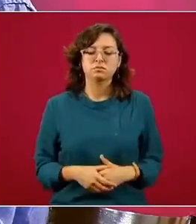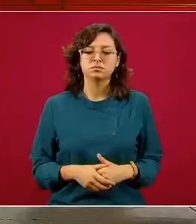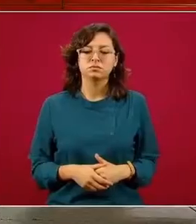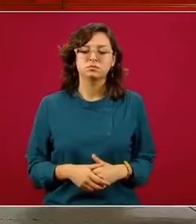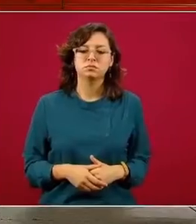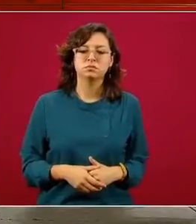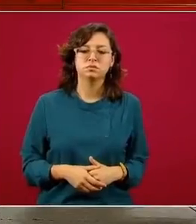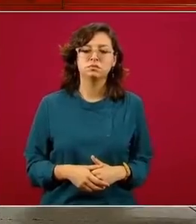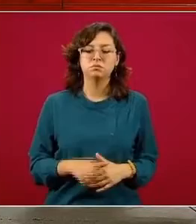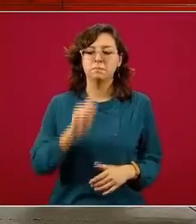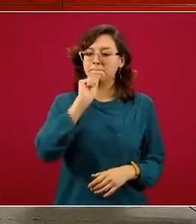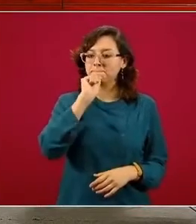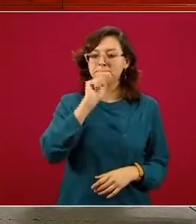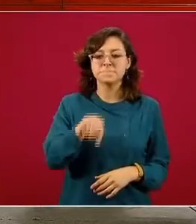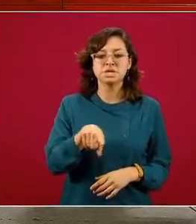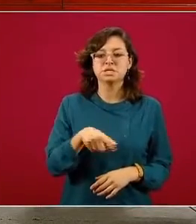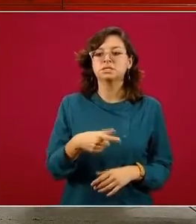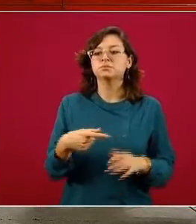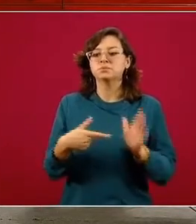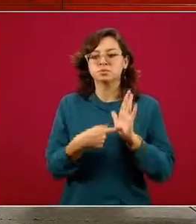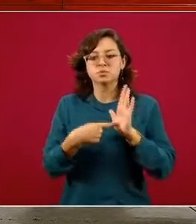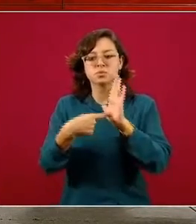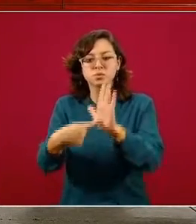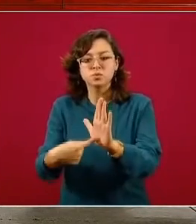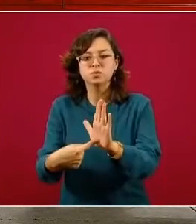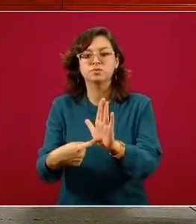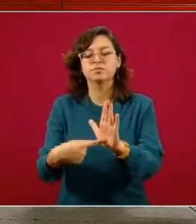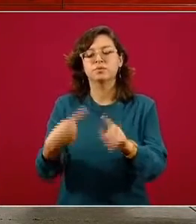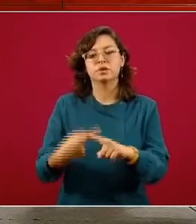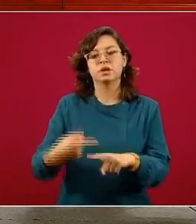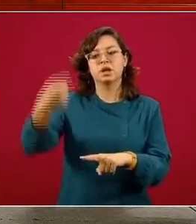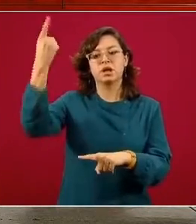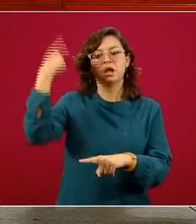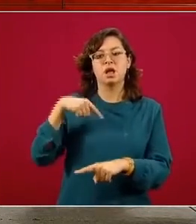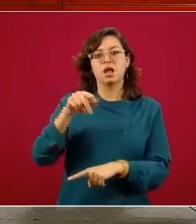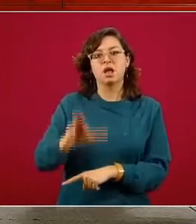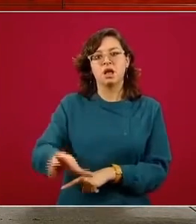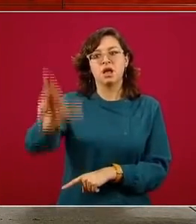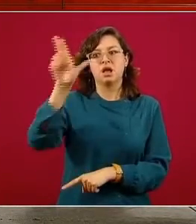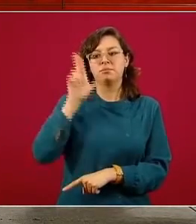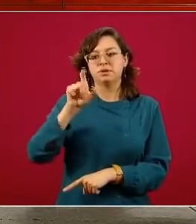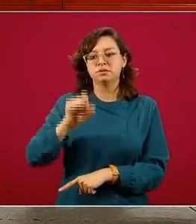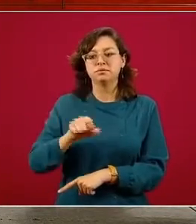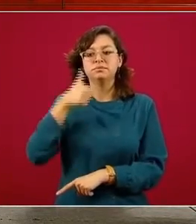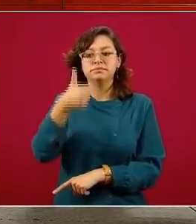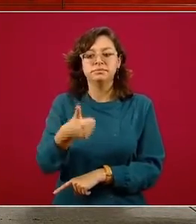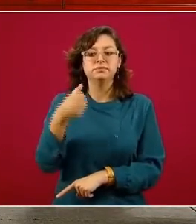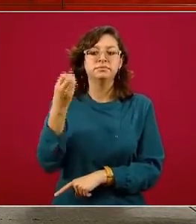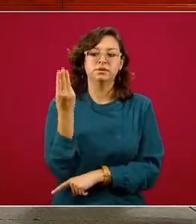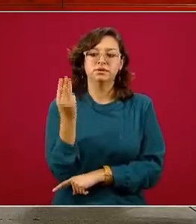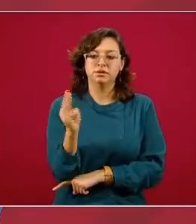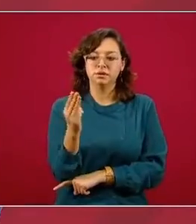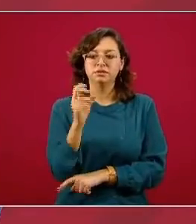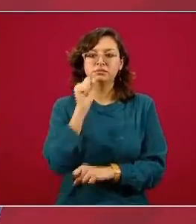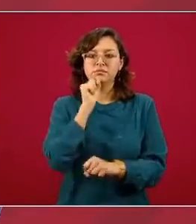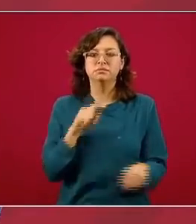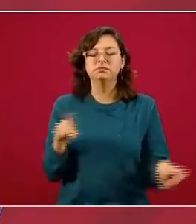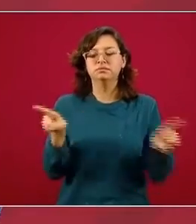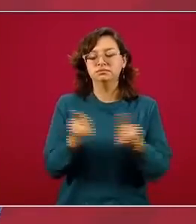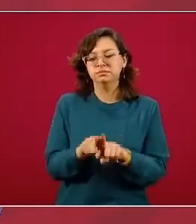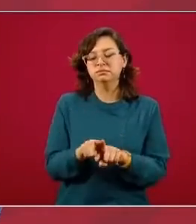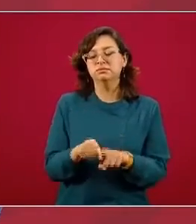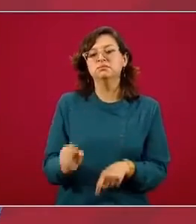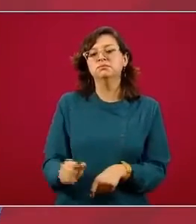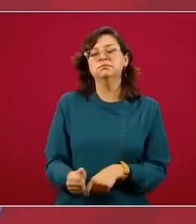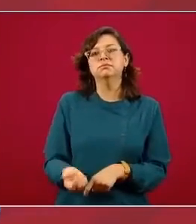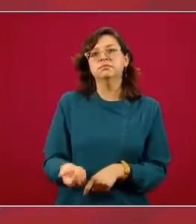mismos que habían sido presentados a ellas y ellos desde el martes 26 de mayo y también el martes 2